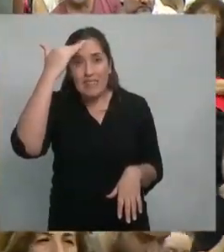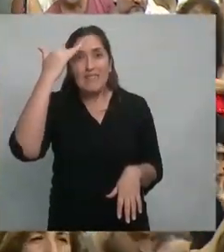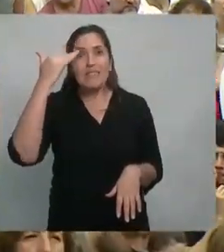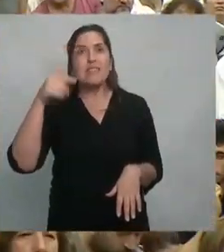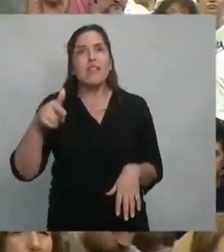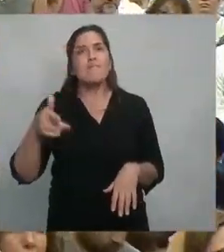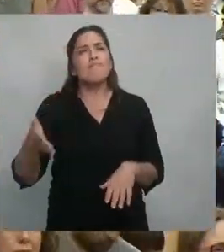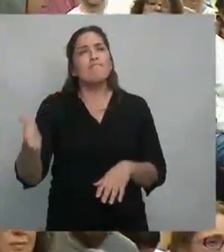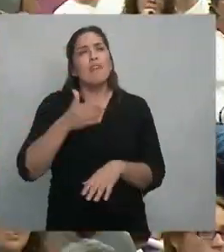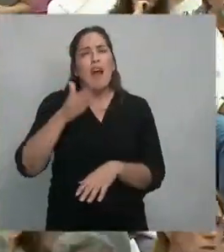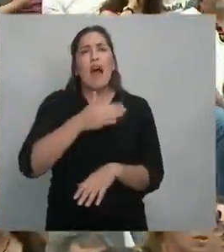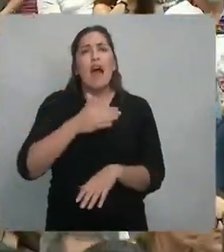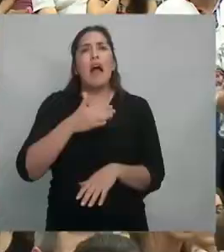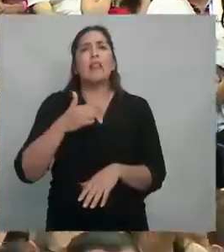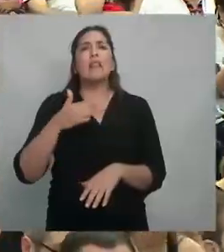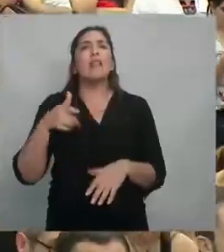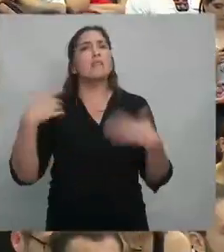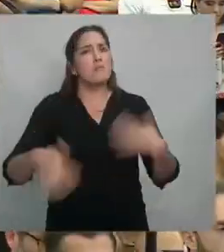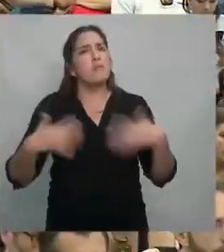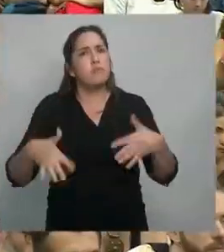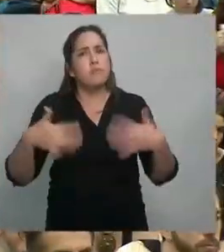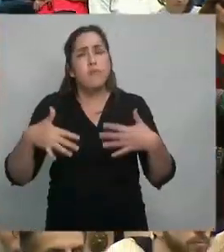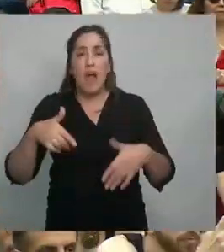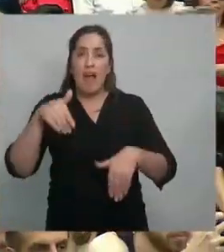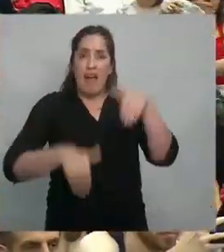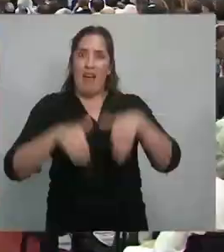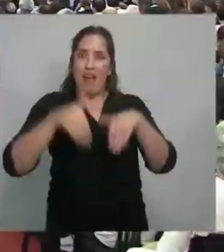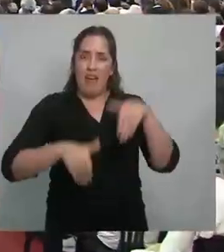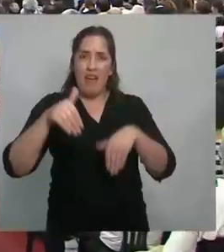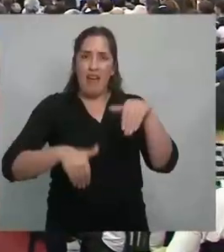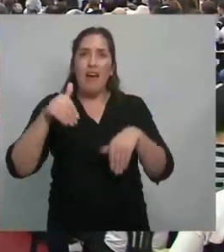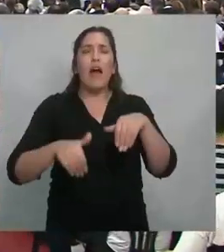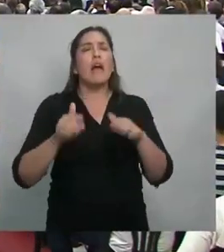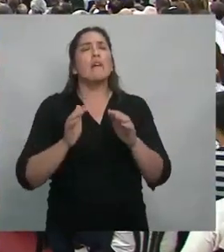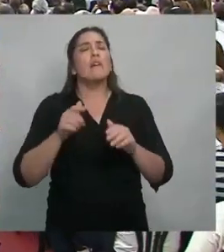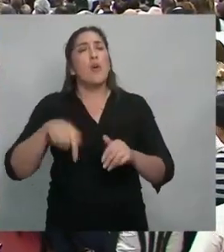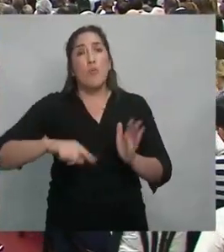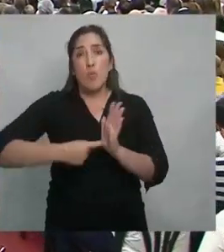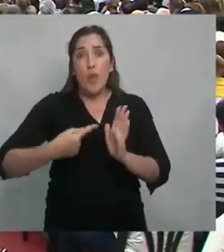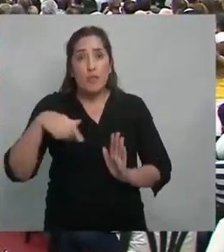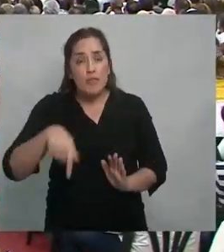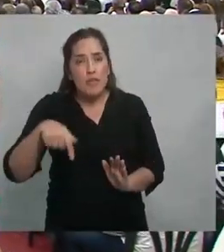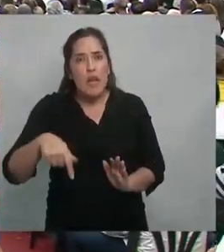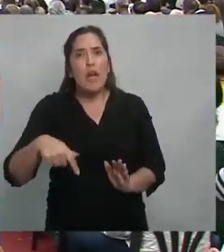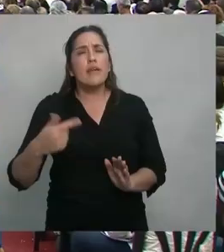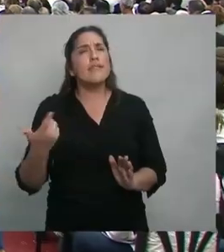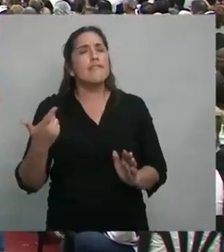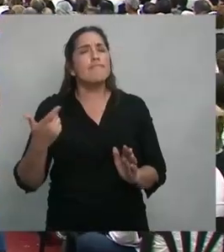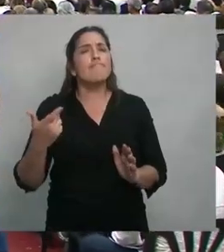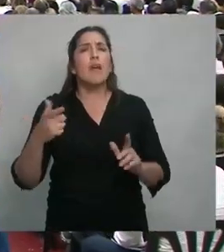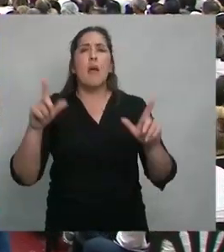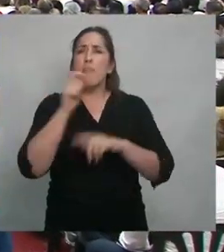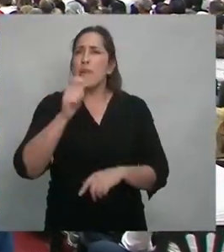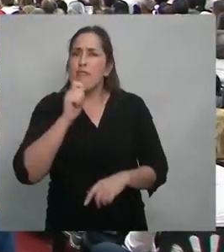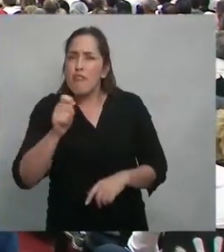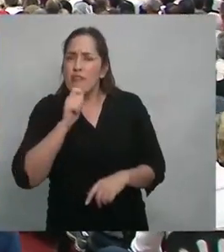días antes de las PASO, también había llovido mucho en la provincia de Buenos Aires. Los periodistas de los distintos medios de